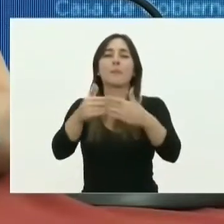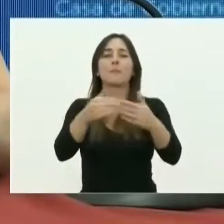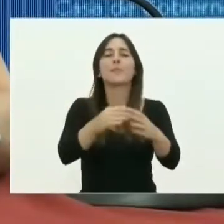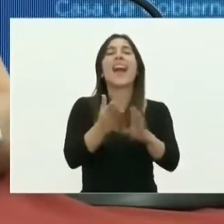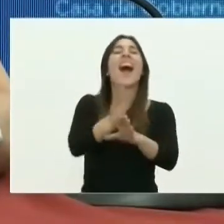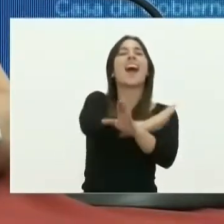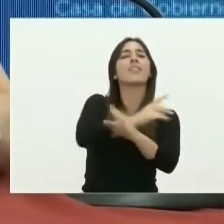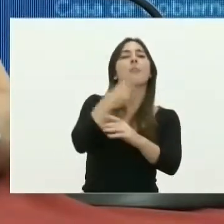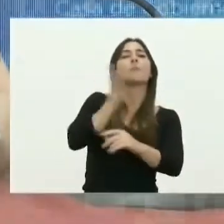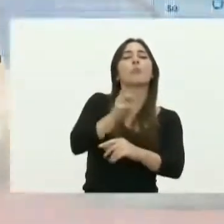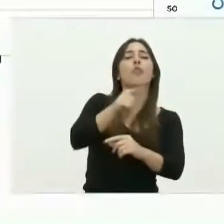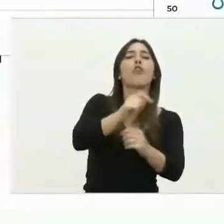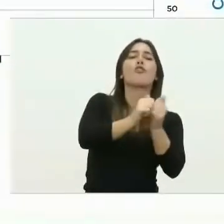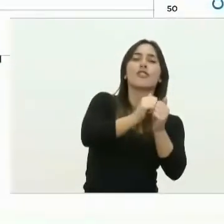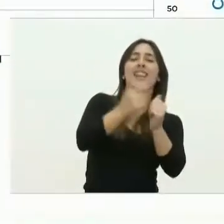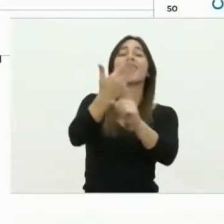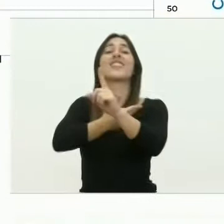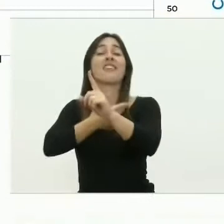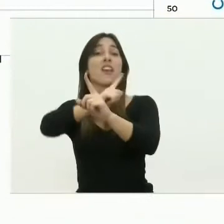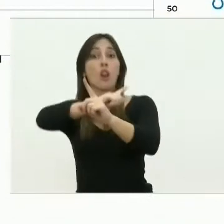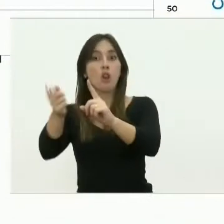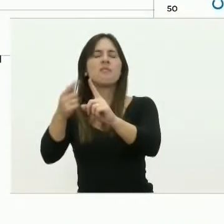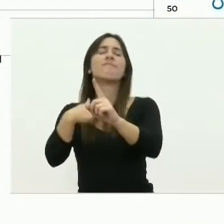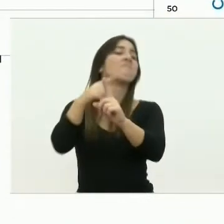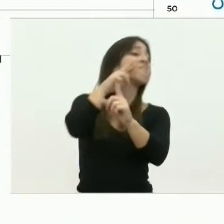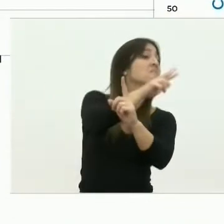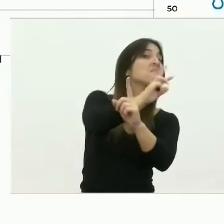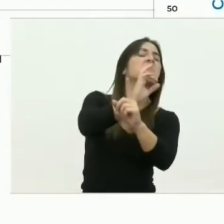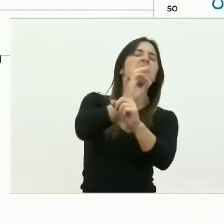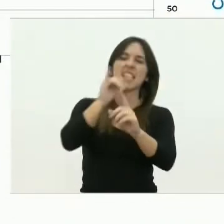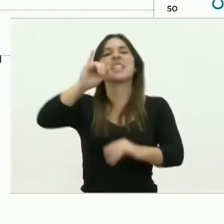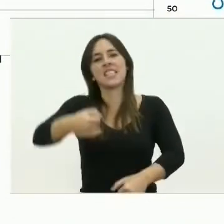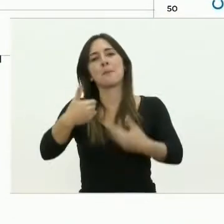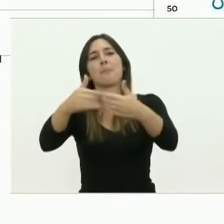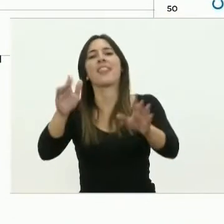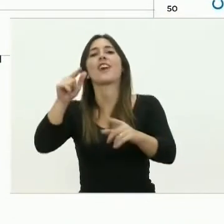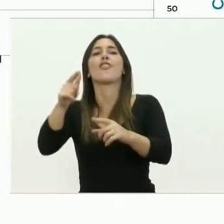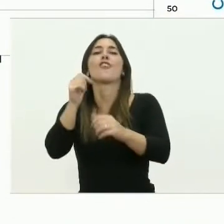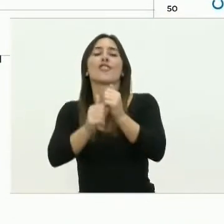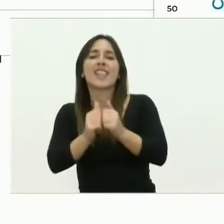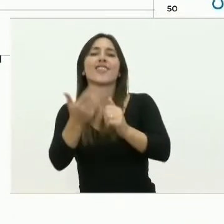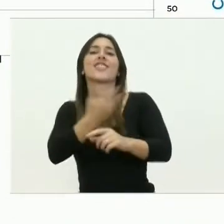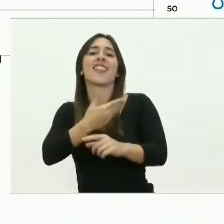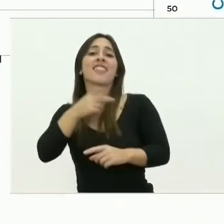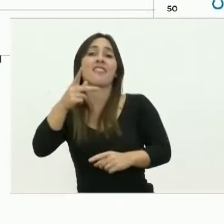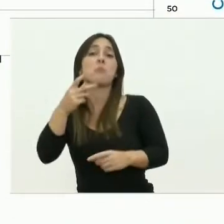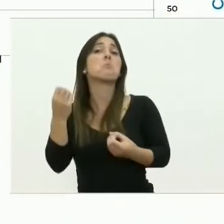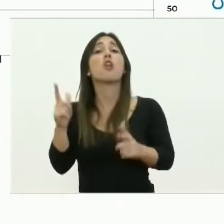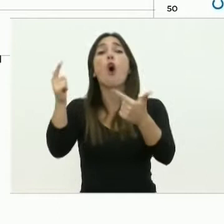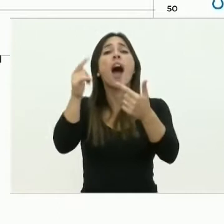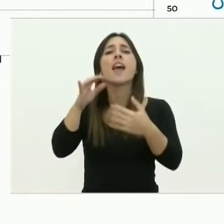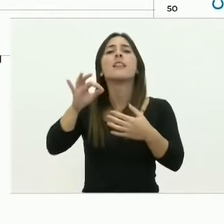de Rosario y Santa Fe, añadir estas actividades ya en Rosario y Santa Fe, porque además estamos libres de